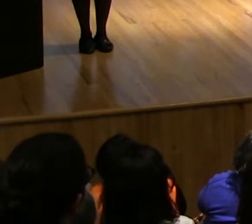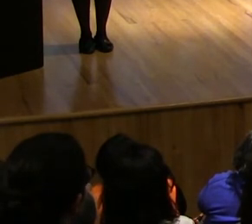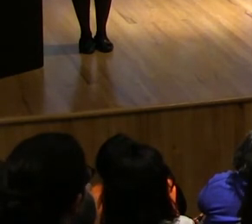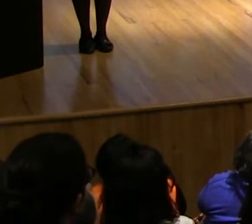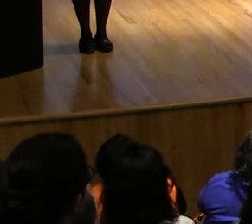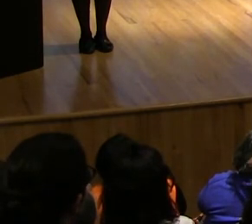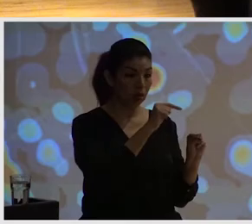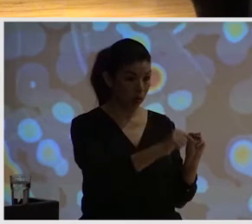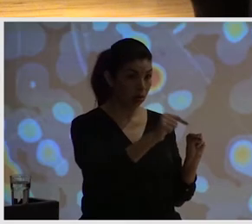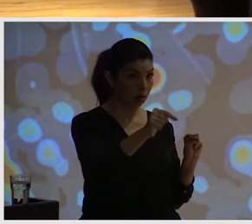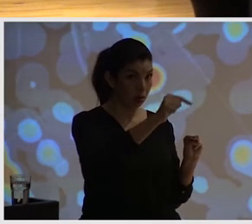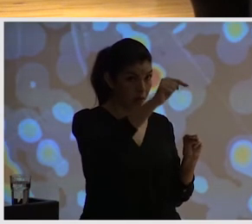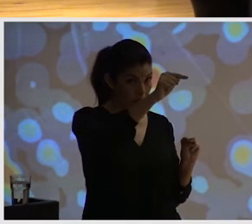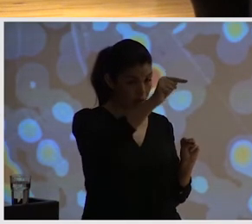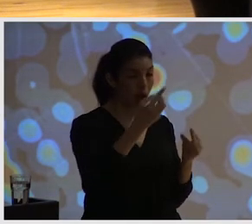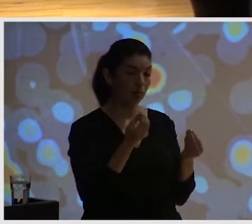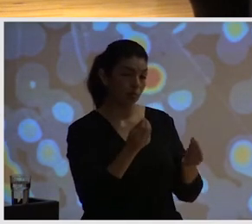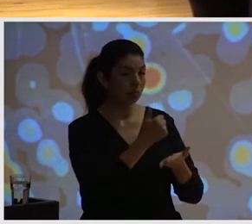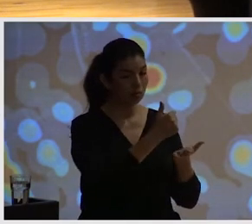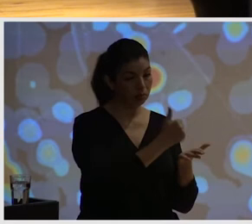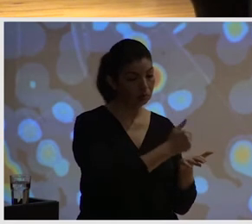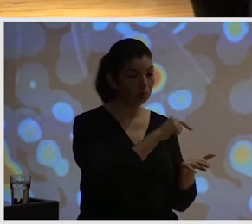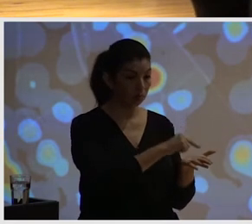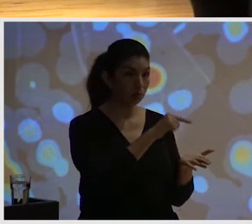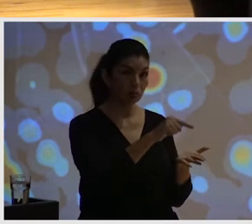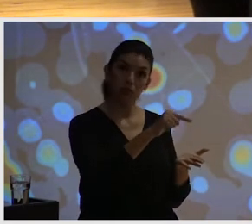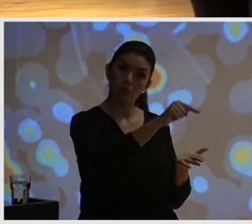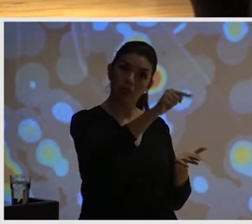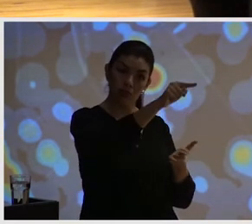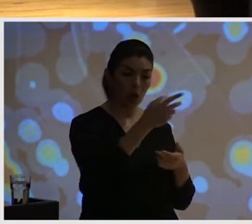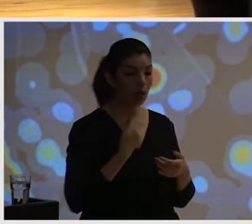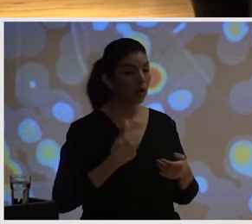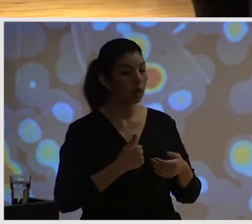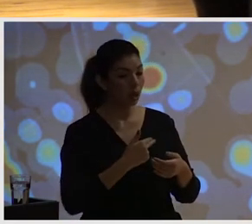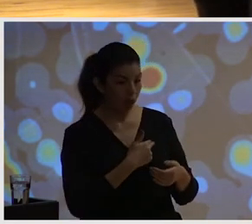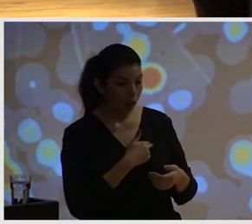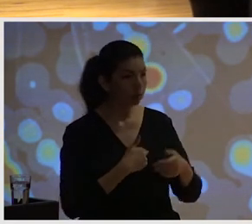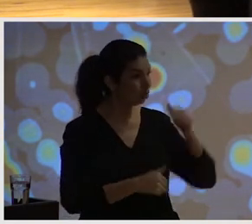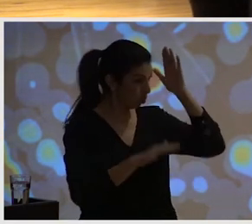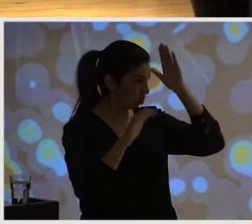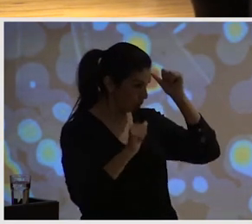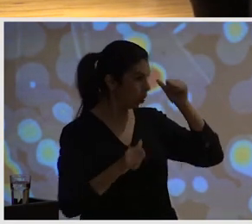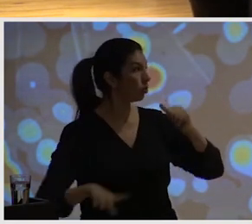un poquito al sur. Y hemos trabajado con el ayuntamiento de la ciudad que estaba interesado en entender